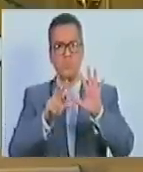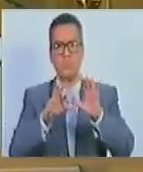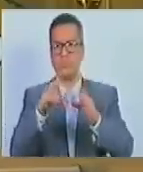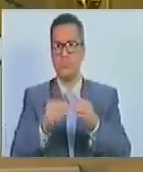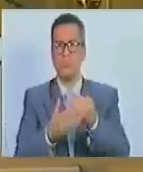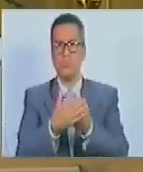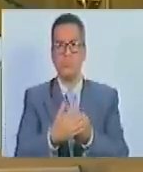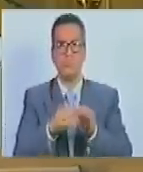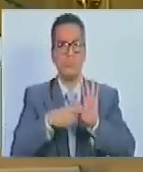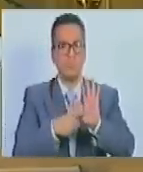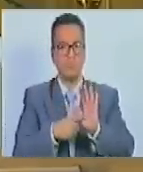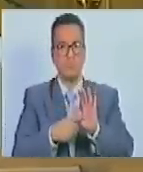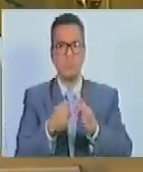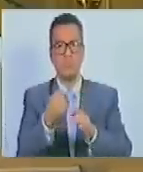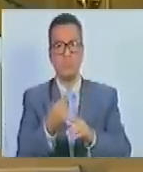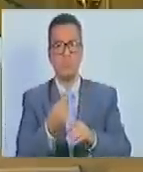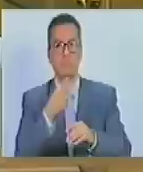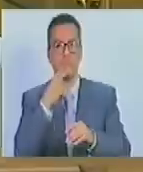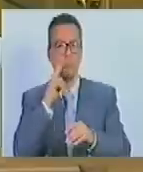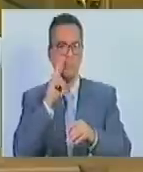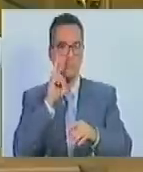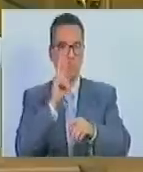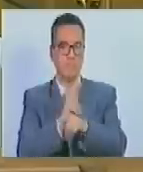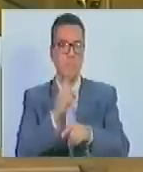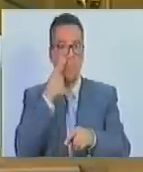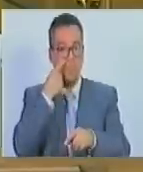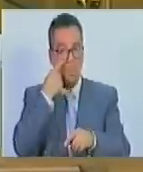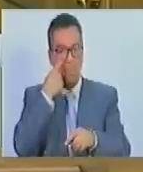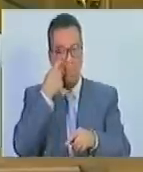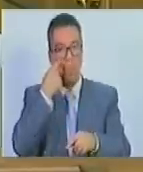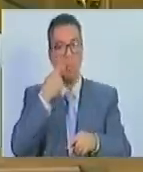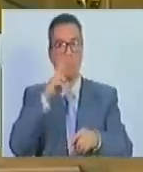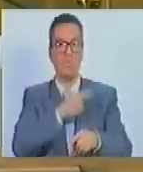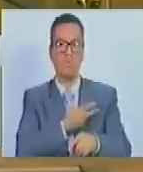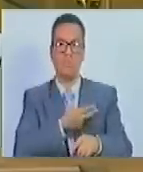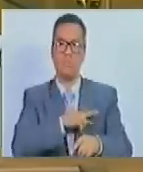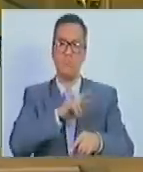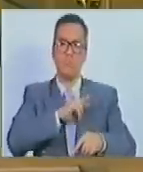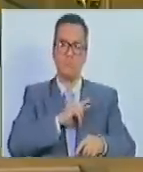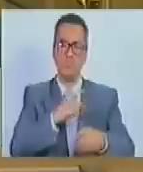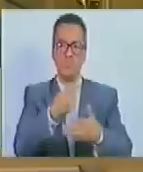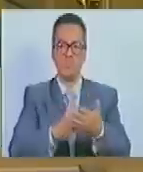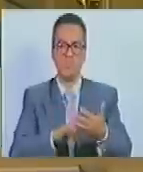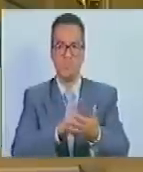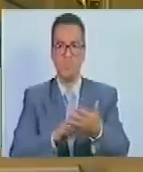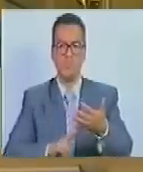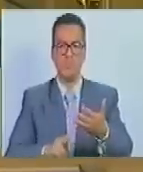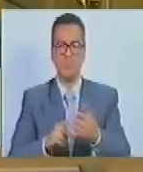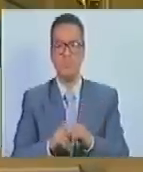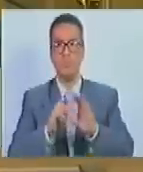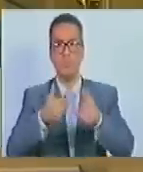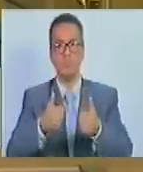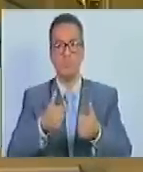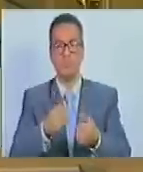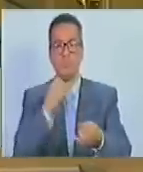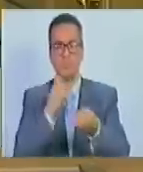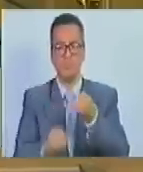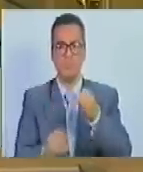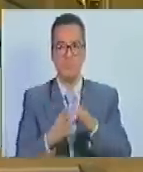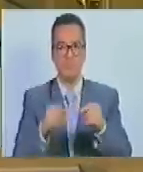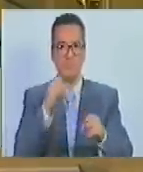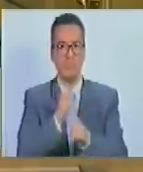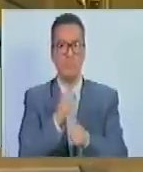en la presentación o falsedad comprobada en los datos de la declaración jurada de patrimonio de inicio y cese de